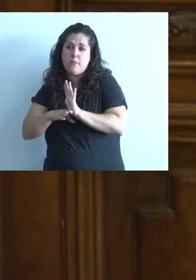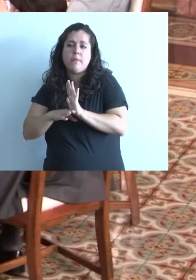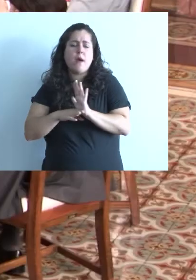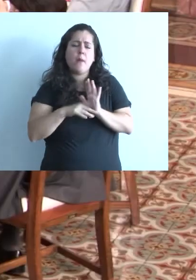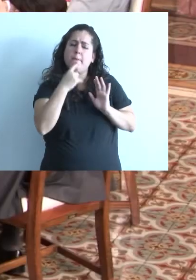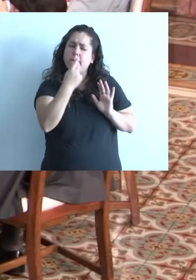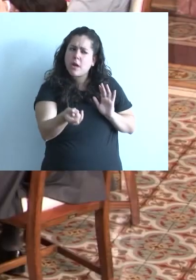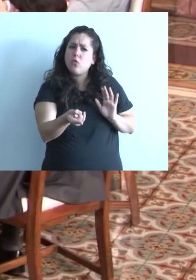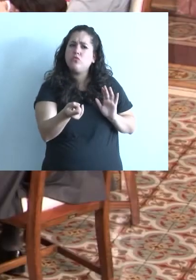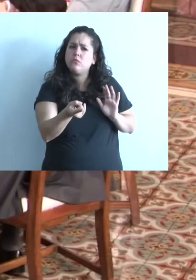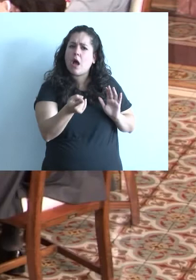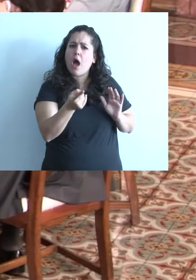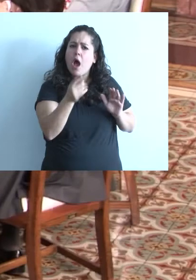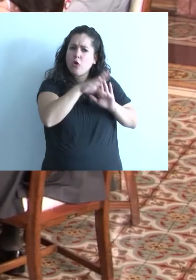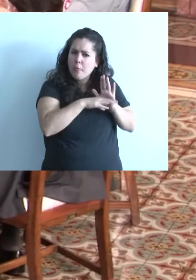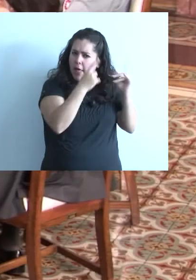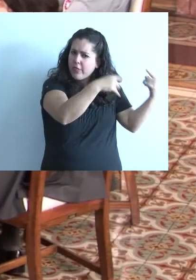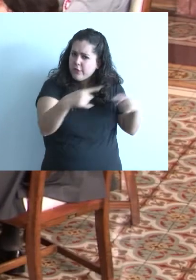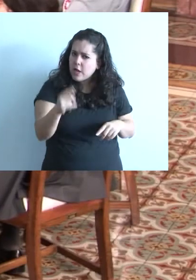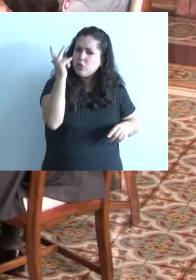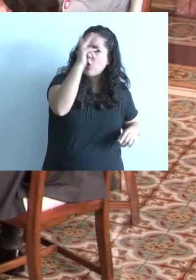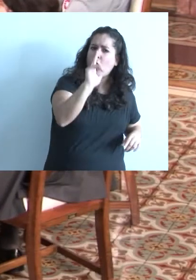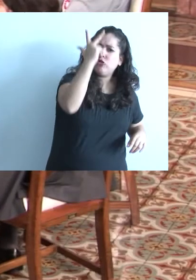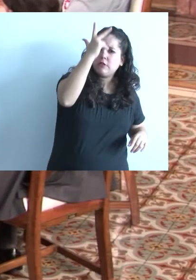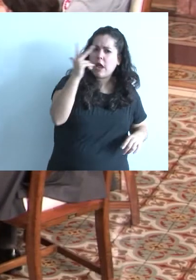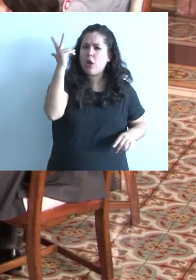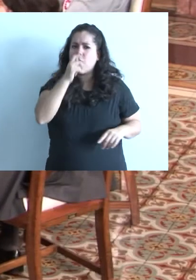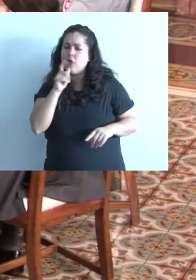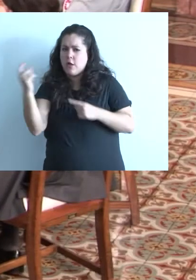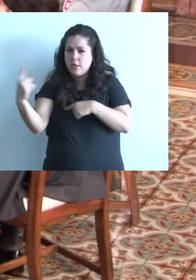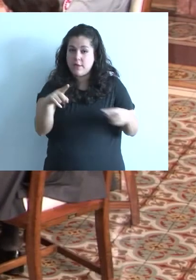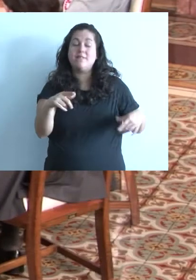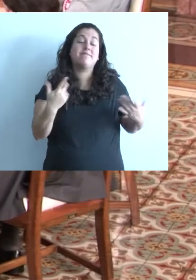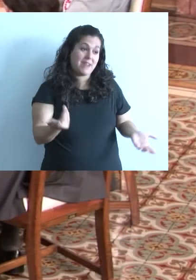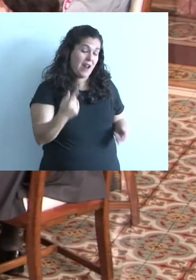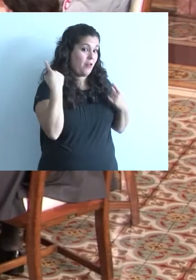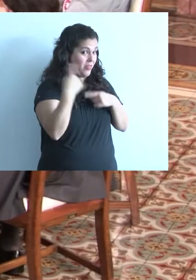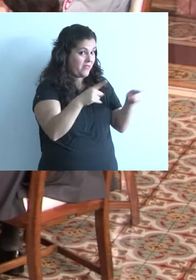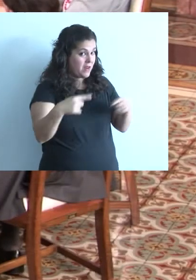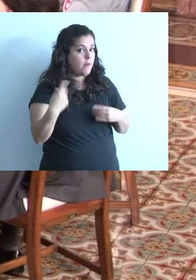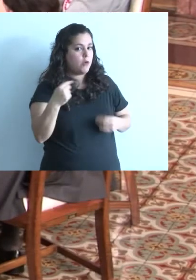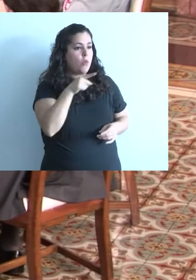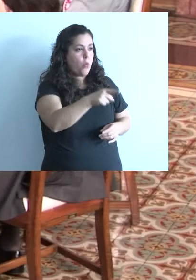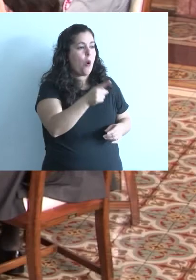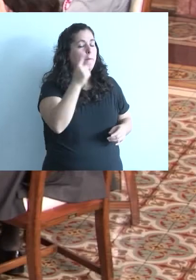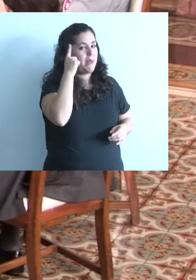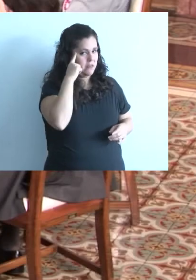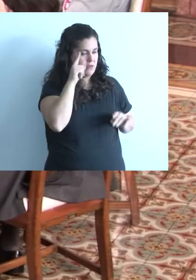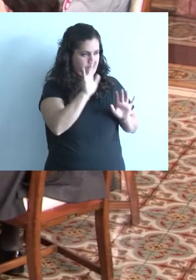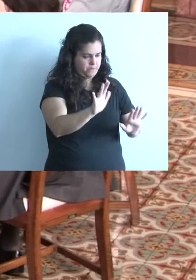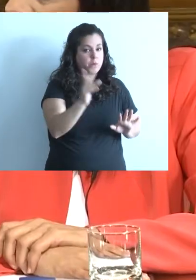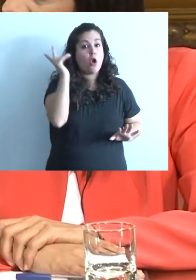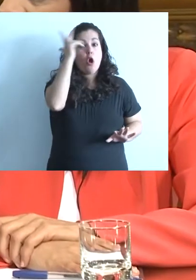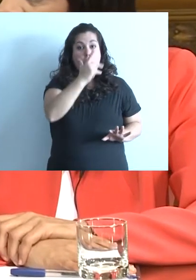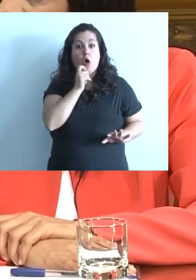no están dentro de la ¿Pero sería una norma diferente para el hostel que para el hotel, por ejemplo? Tienen las mismas particularidades. Lo que pasa es que esto dimensiona, porque acuérdate que la diferencia del hotel es que